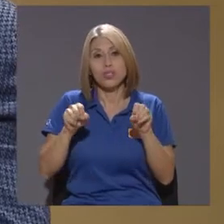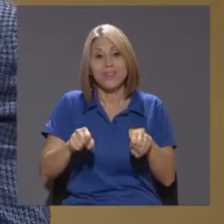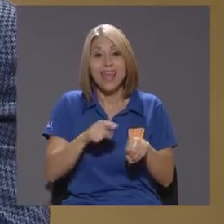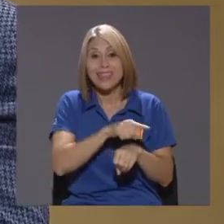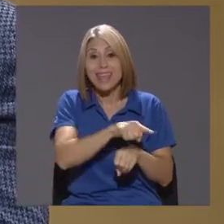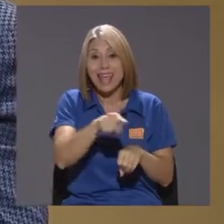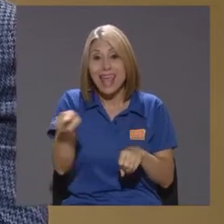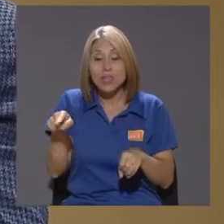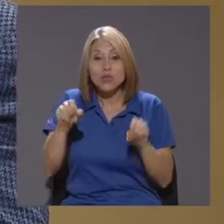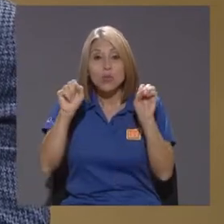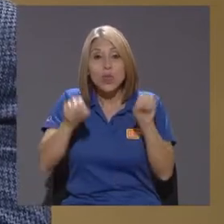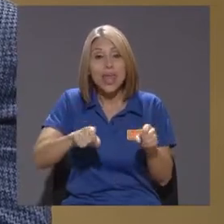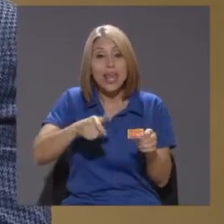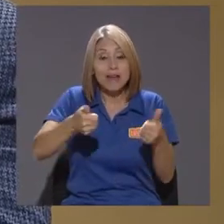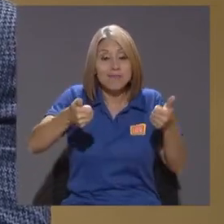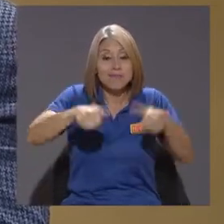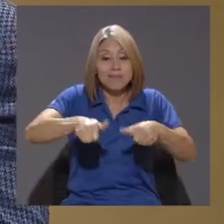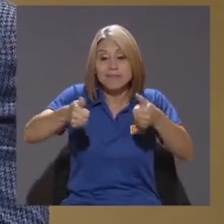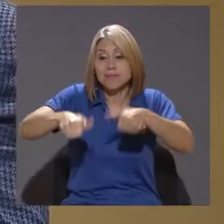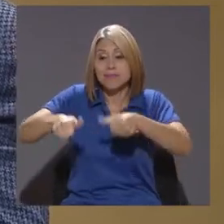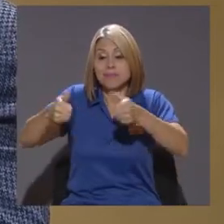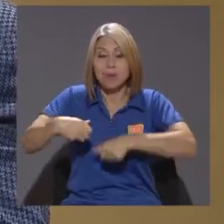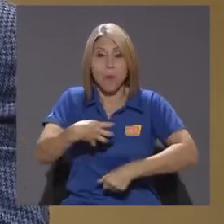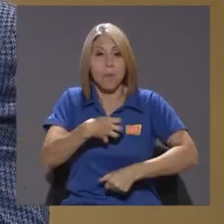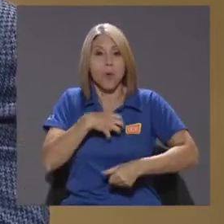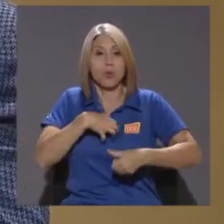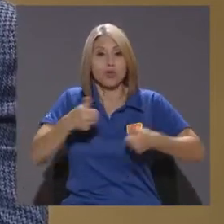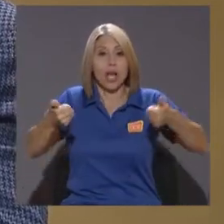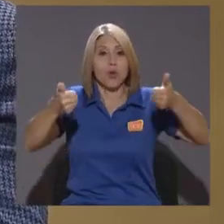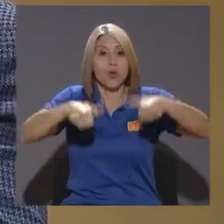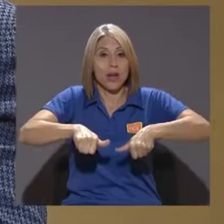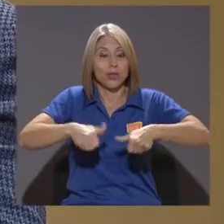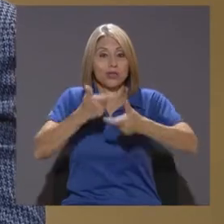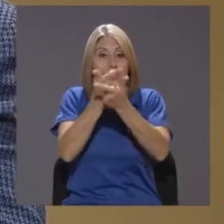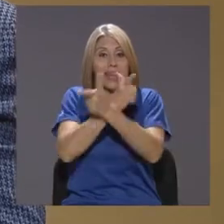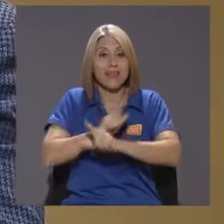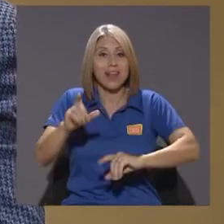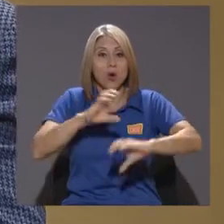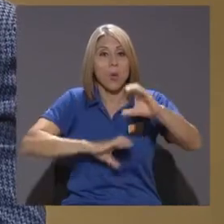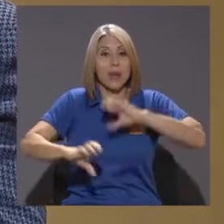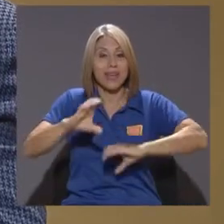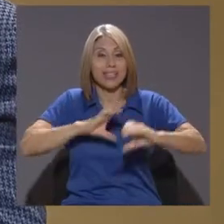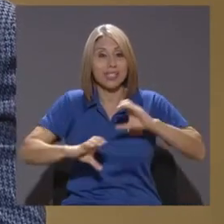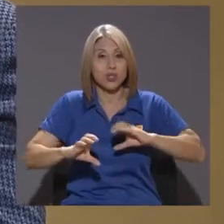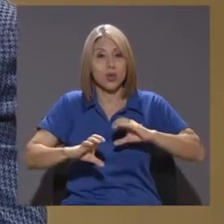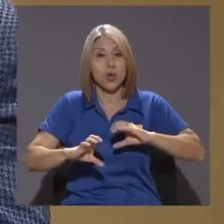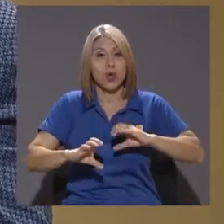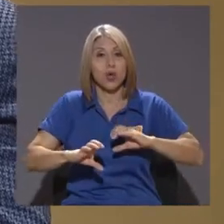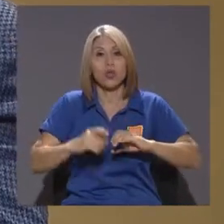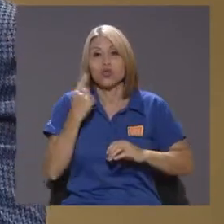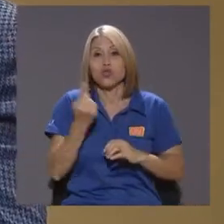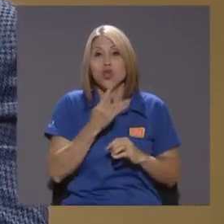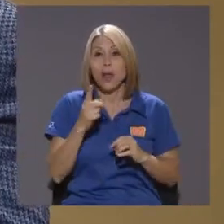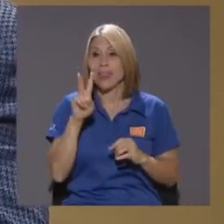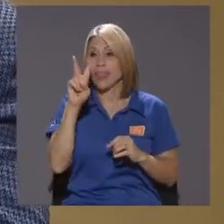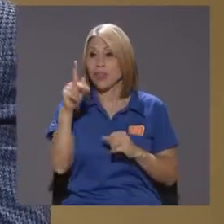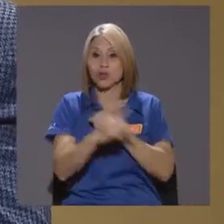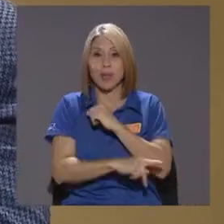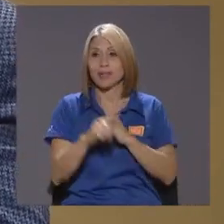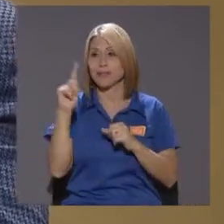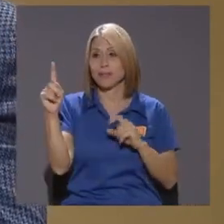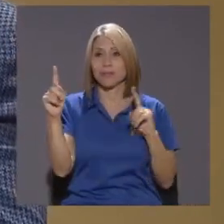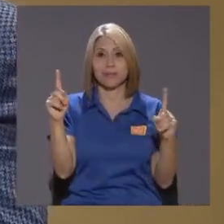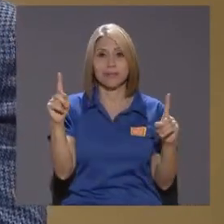Sus propios Acuerdos De libre Comercio De manera Bilateral Y no Tener que Esperarse A que Los 27 Países De la Unión Europea